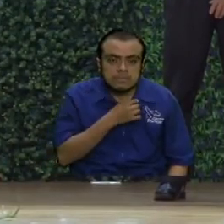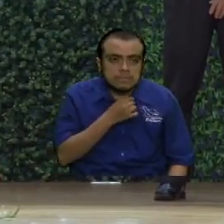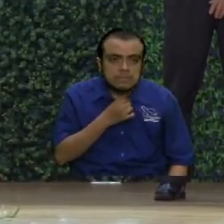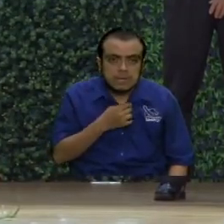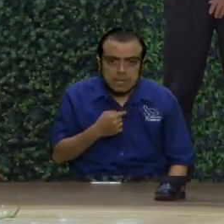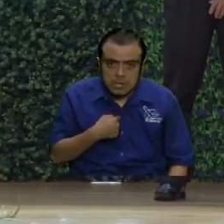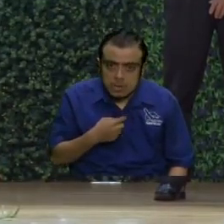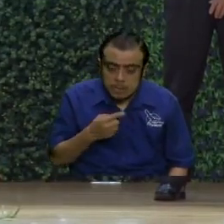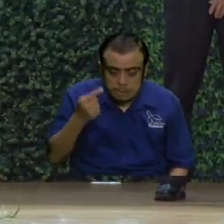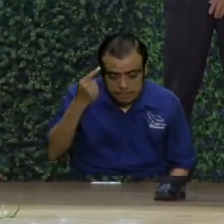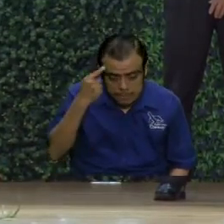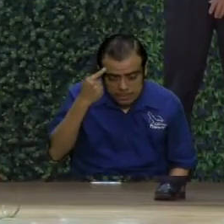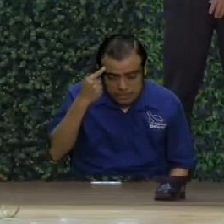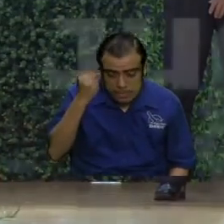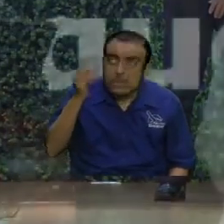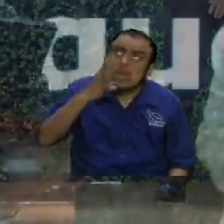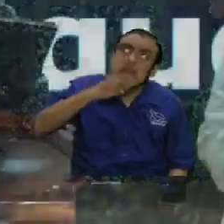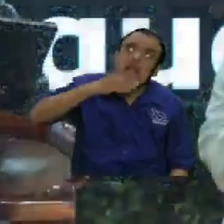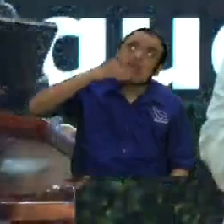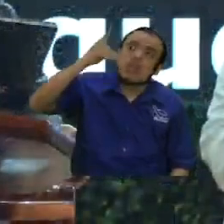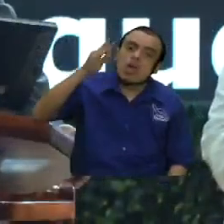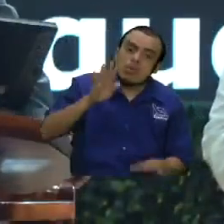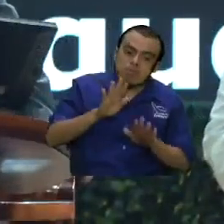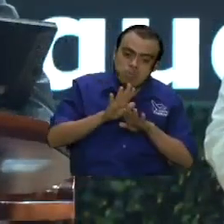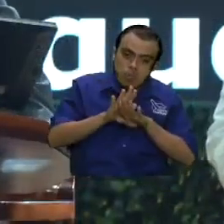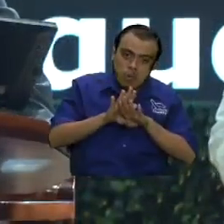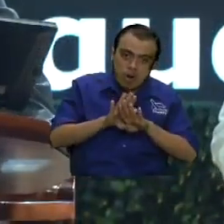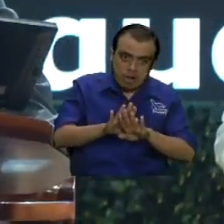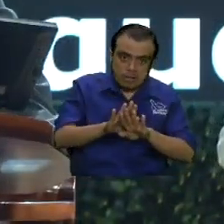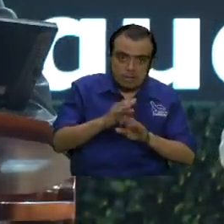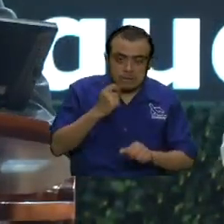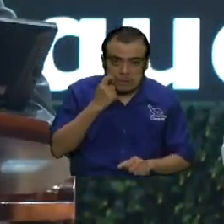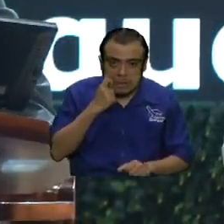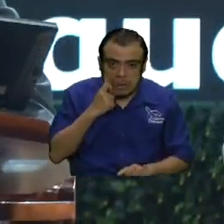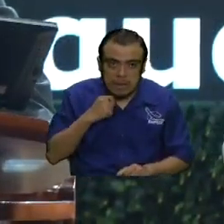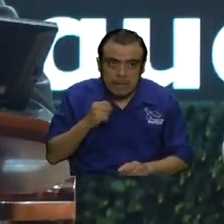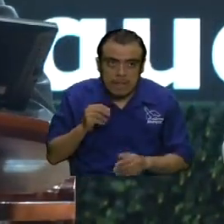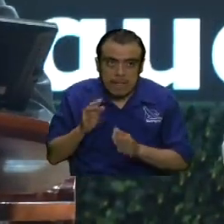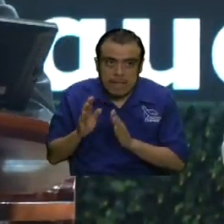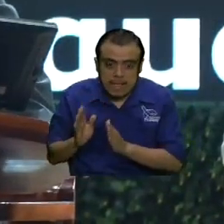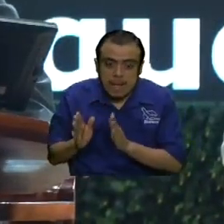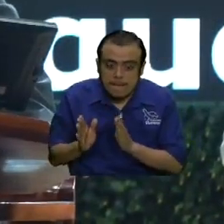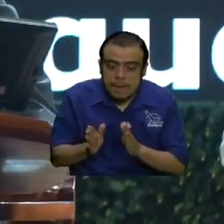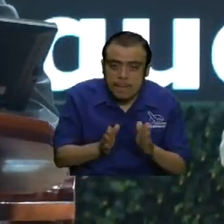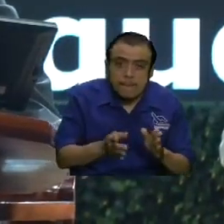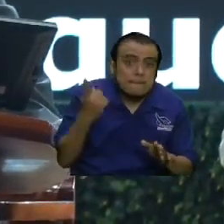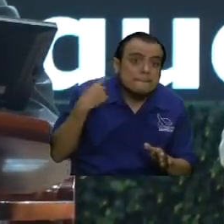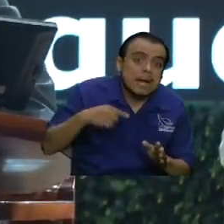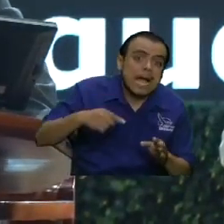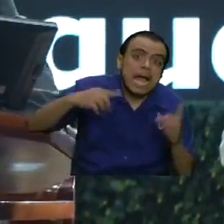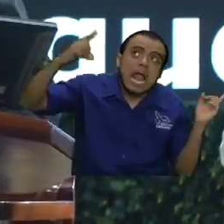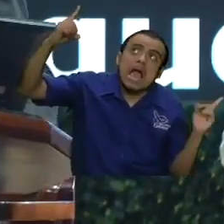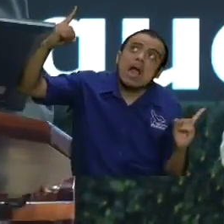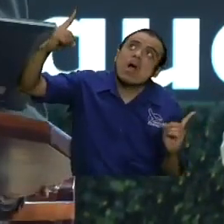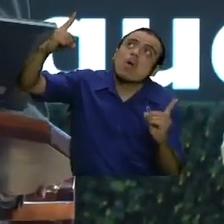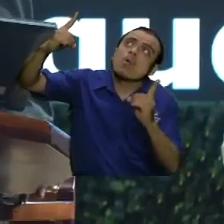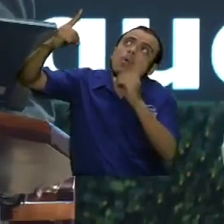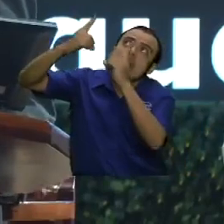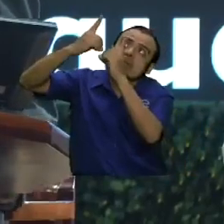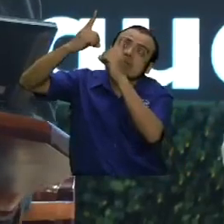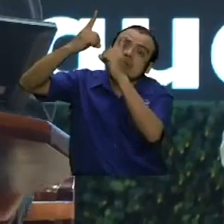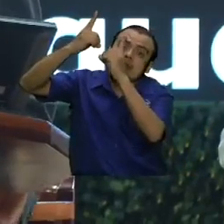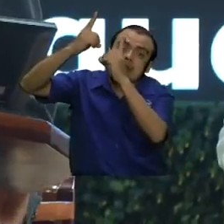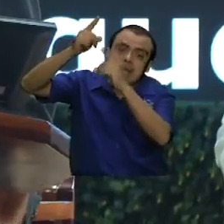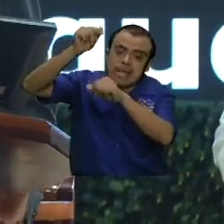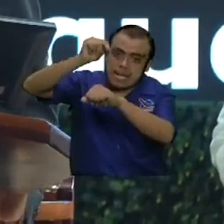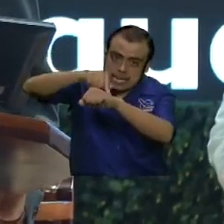pienso que Dios nos está empujando a que sea preparada la iglesia para el encuentro con el Señor en el tiempo